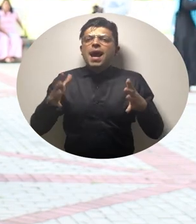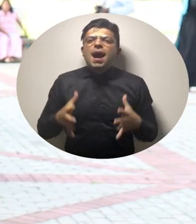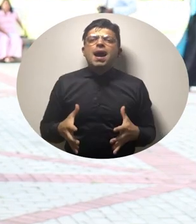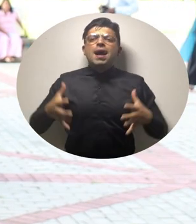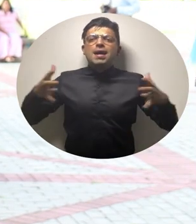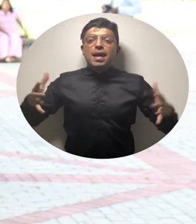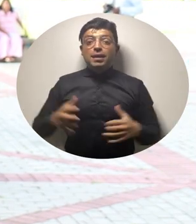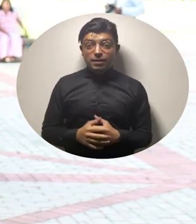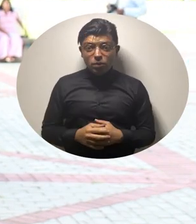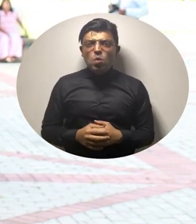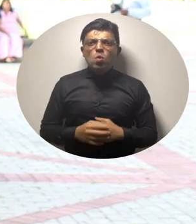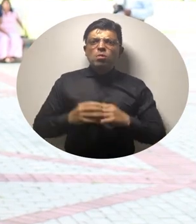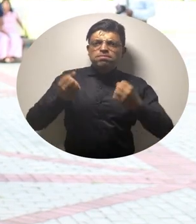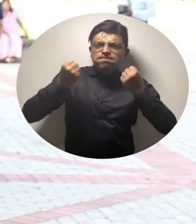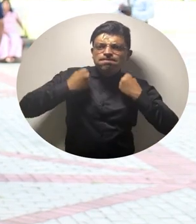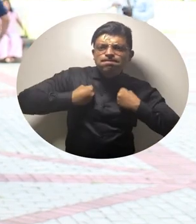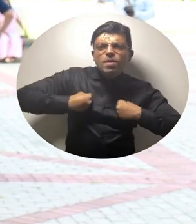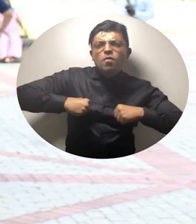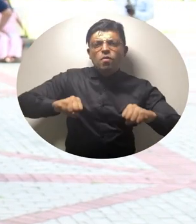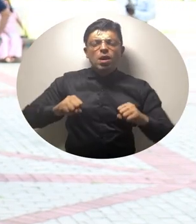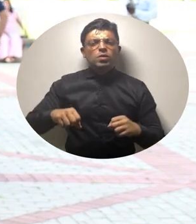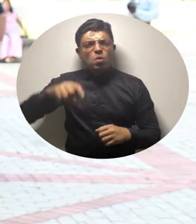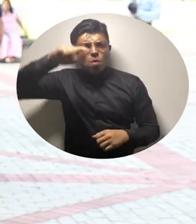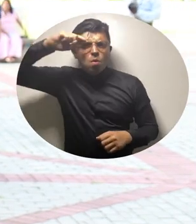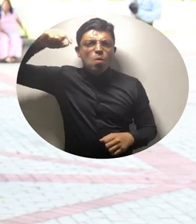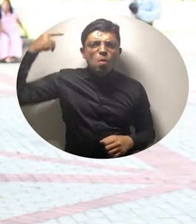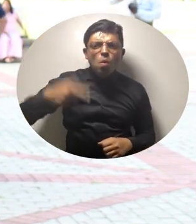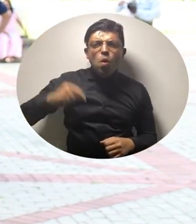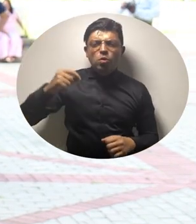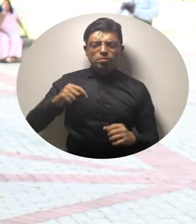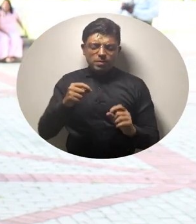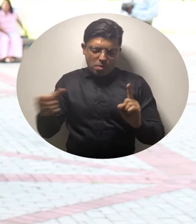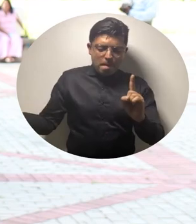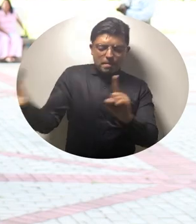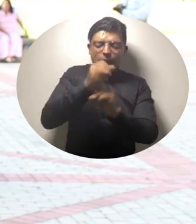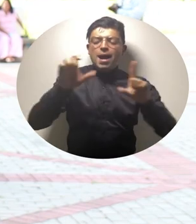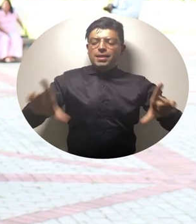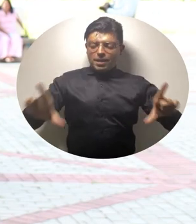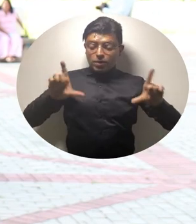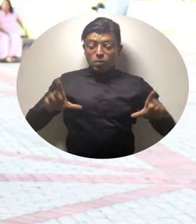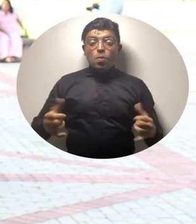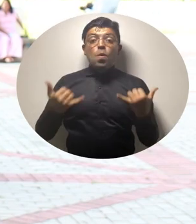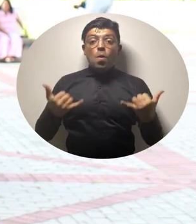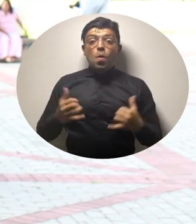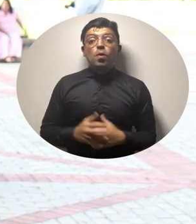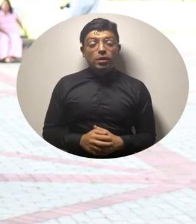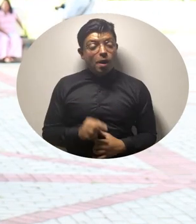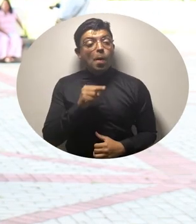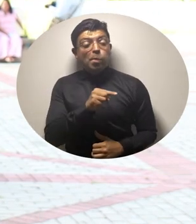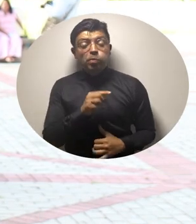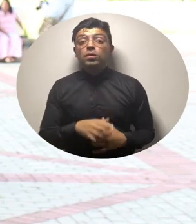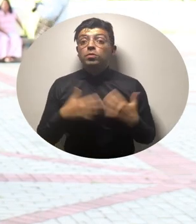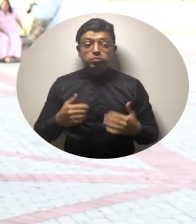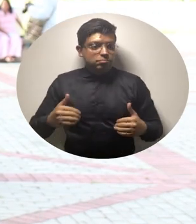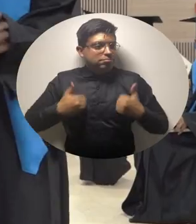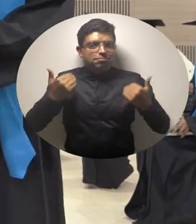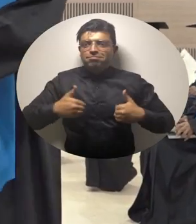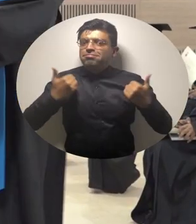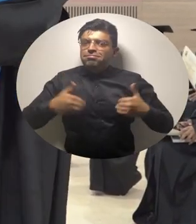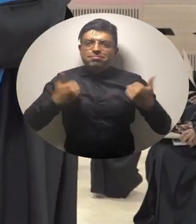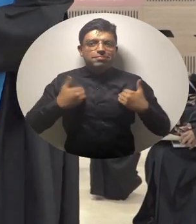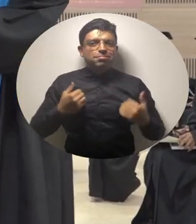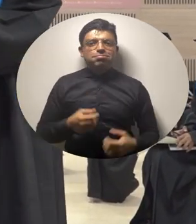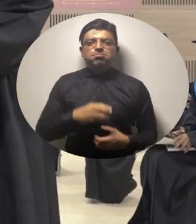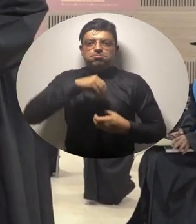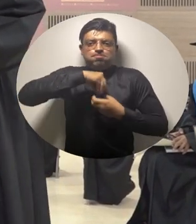muy grande ya que se debió a mucho esfuerzo, mucho sacrificio para lograr este título que lo tuvo hoy, entonces algo que me llena de